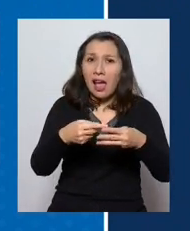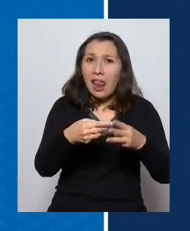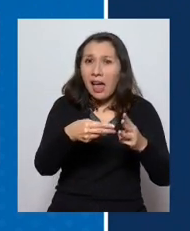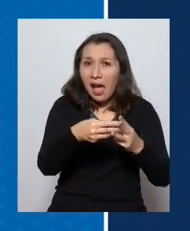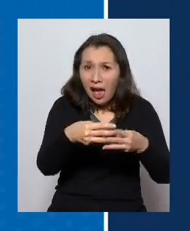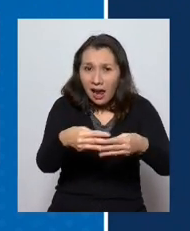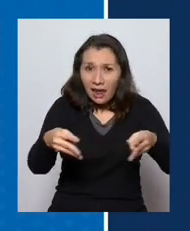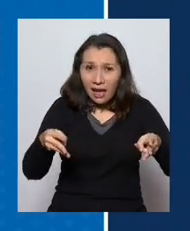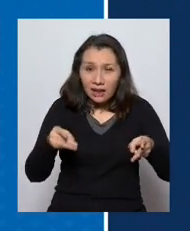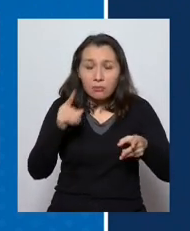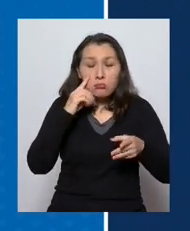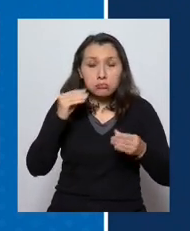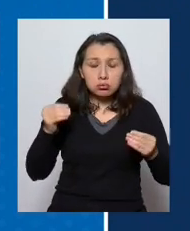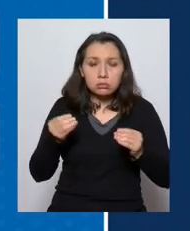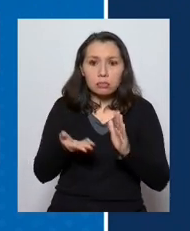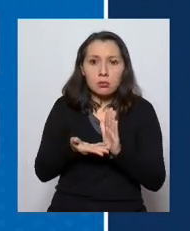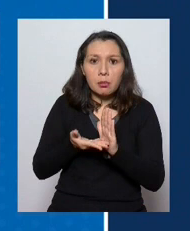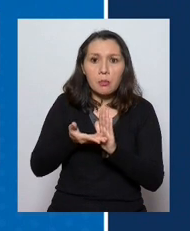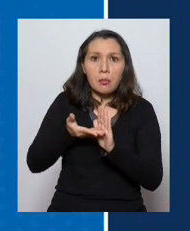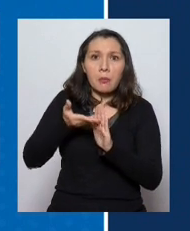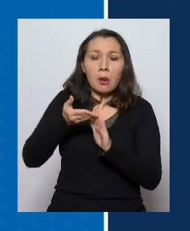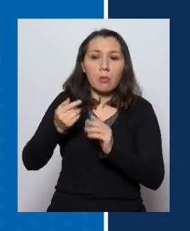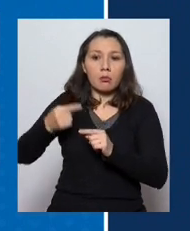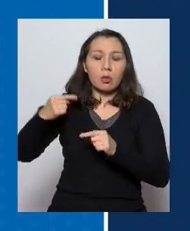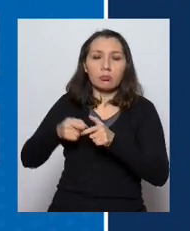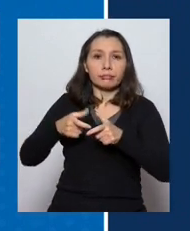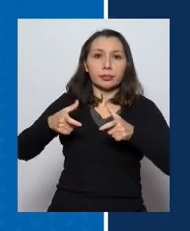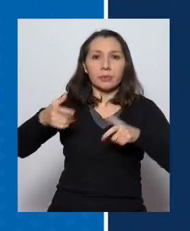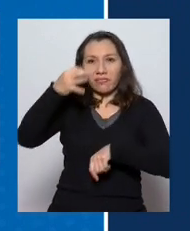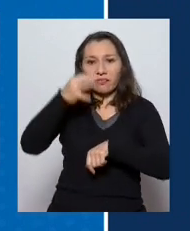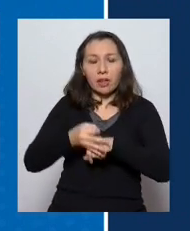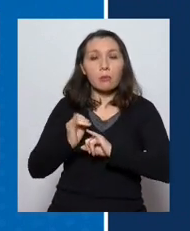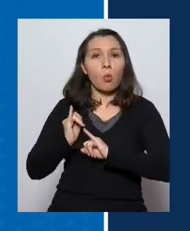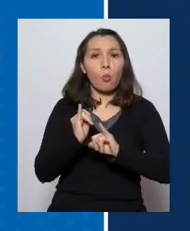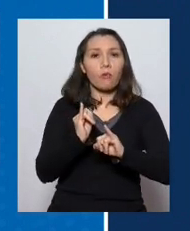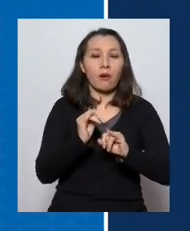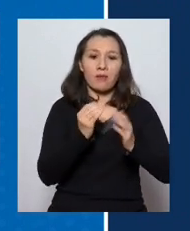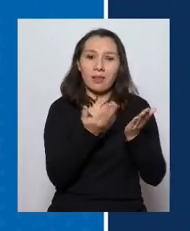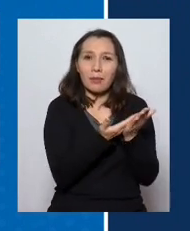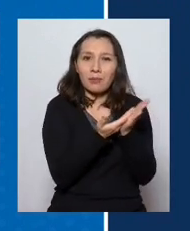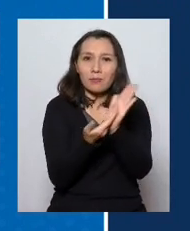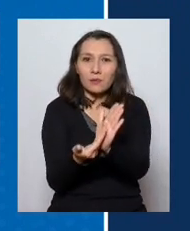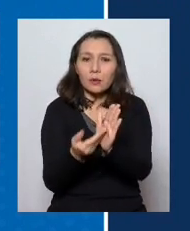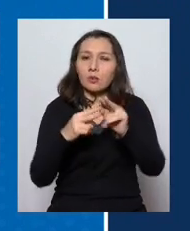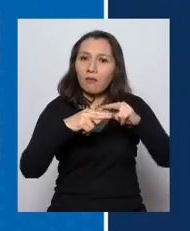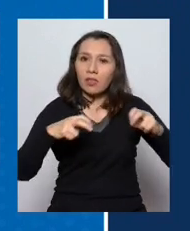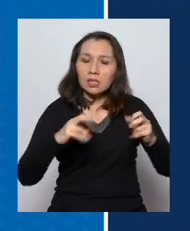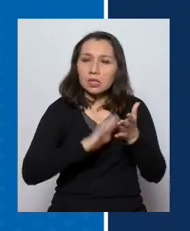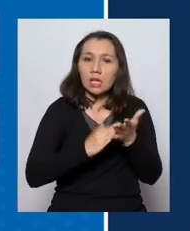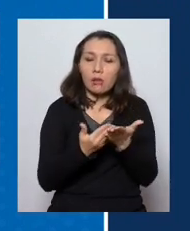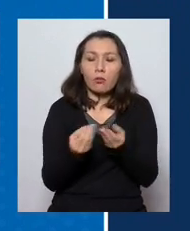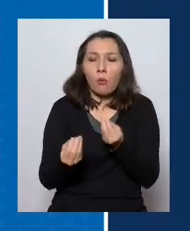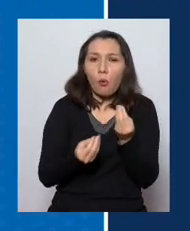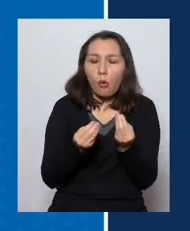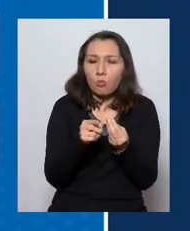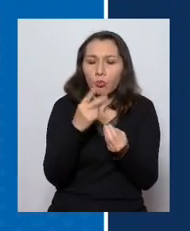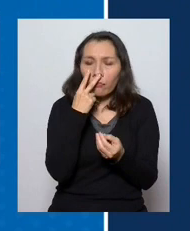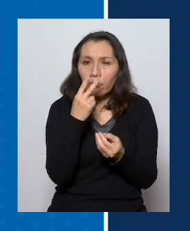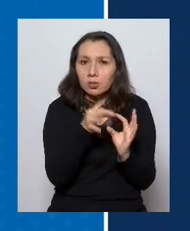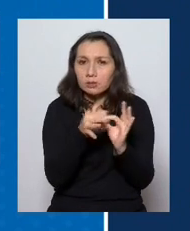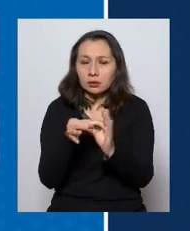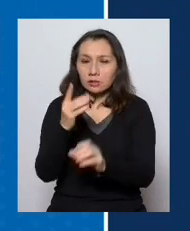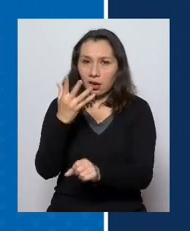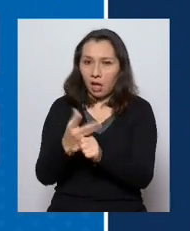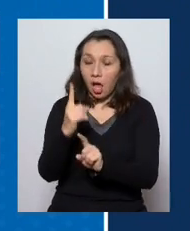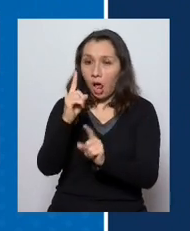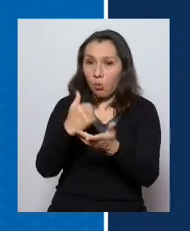casos activos que han aumentado con los últimos días, según el último informe epidemiológico. ¿Cómo leen esas cifras y si